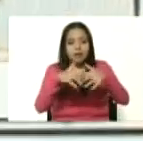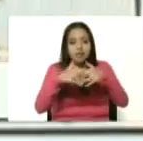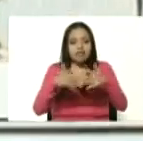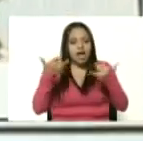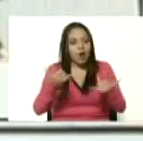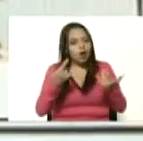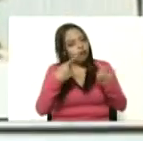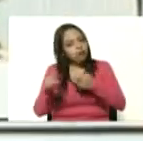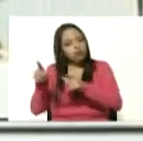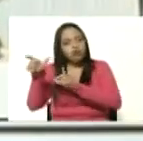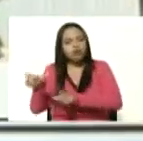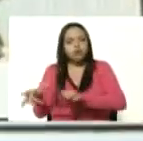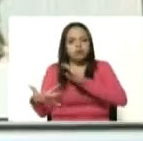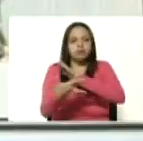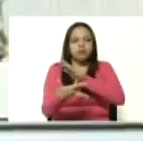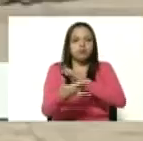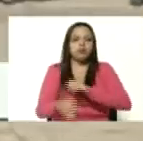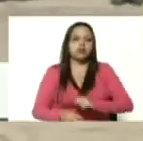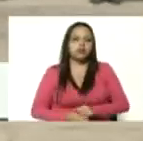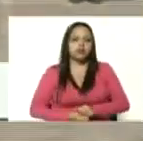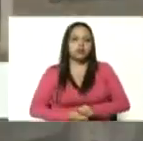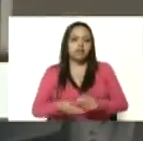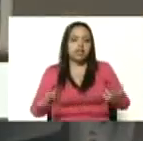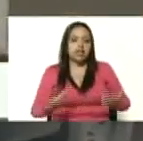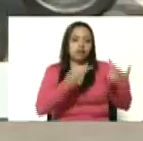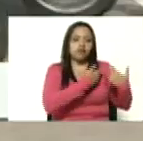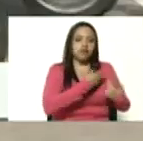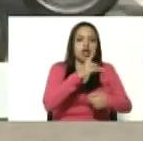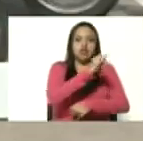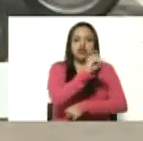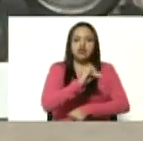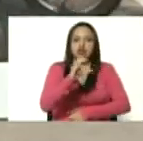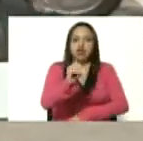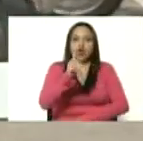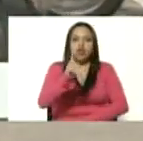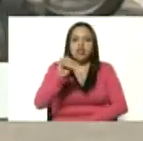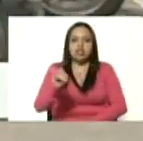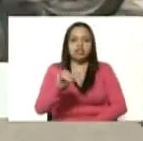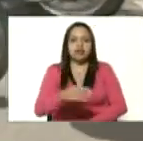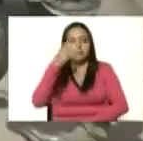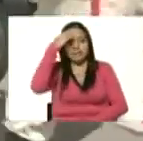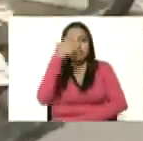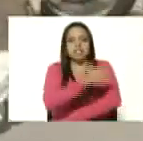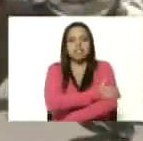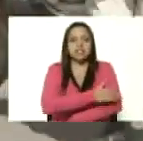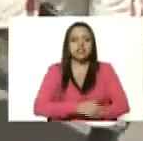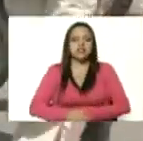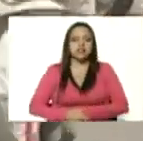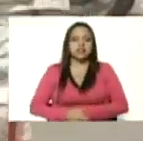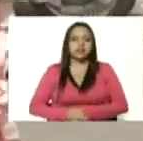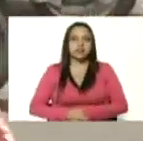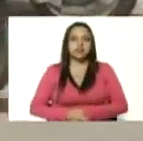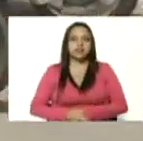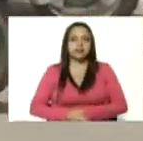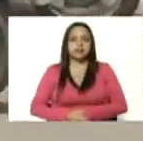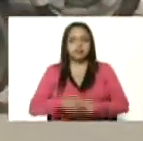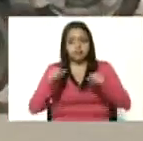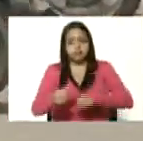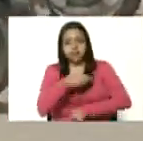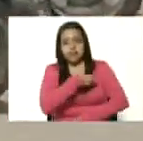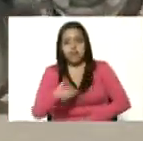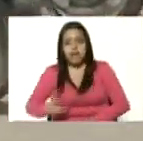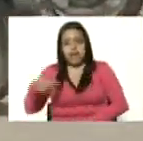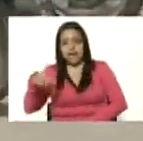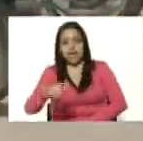Armando José Carrillo Peñalosa comandante de la SODI de milicia bolívaro mi comandante en jefe desde la región